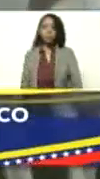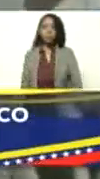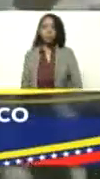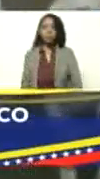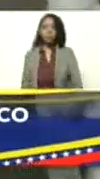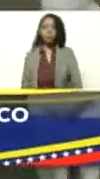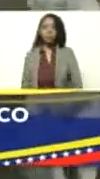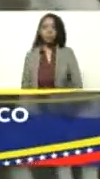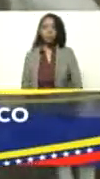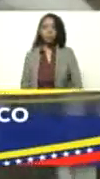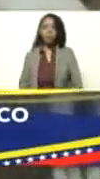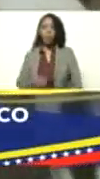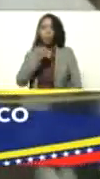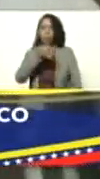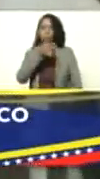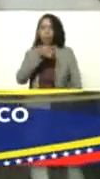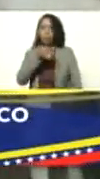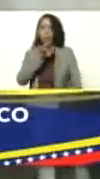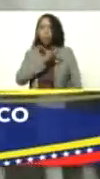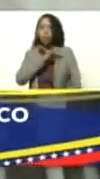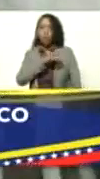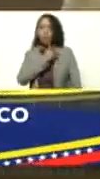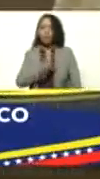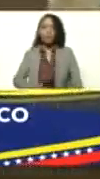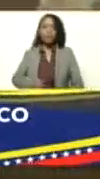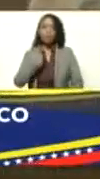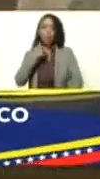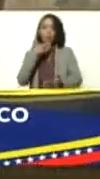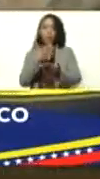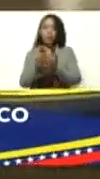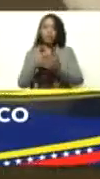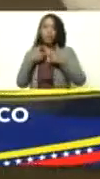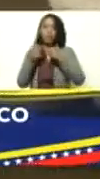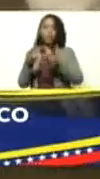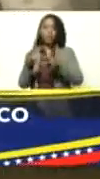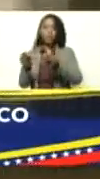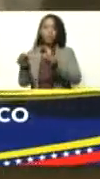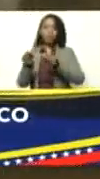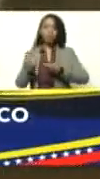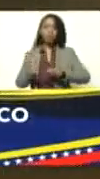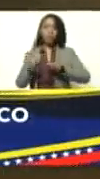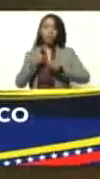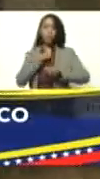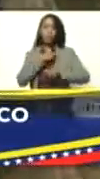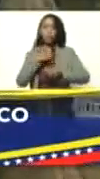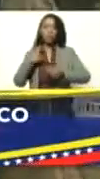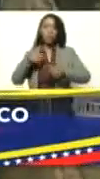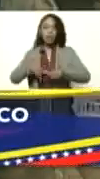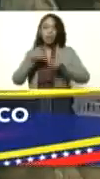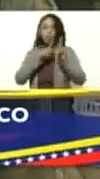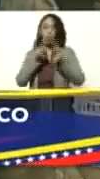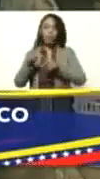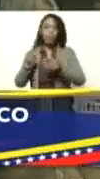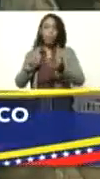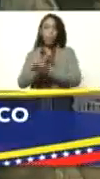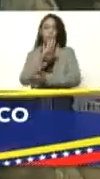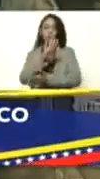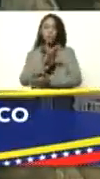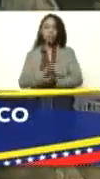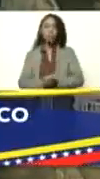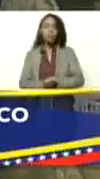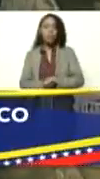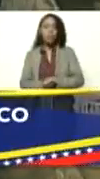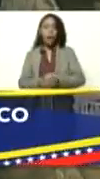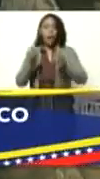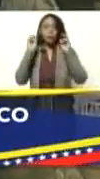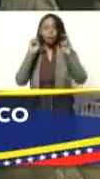Buenas tardes, señor presidente, le doy las gracias por la oportunidad que nos da de este programa para impulsar el rubro